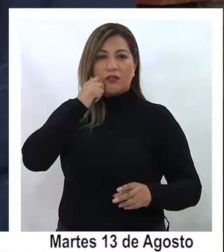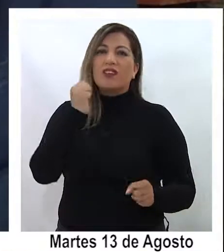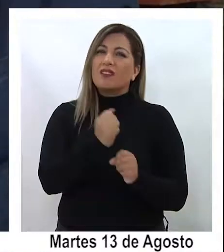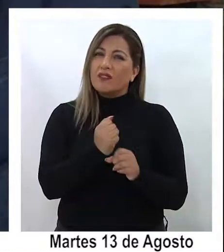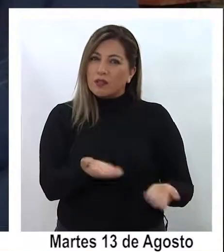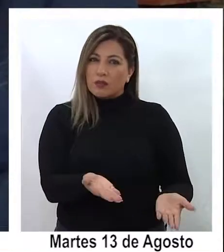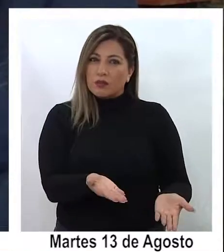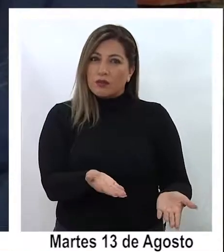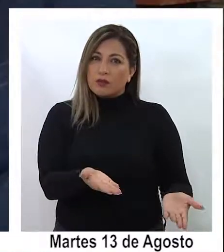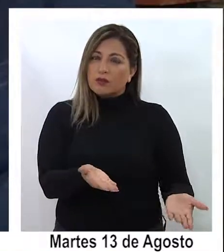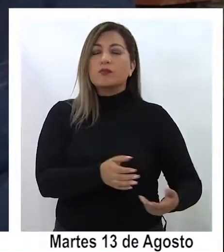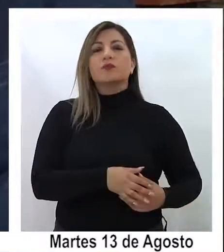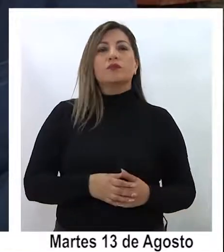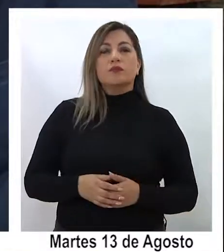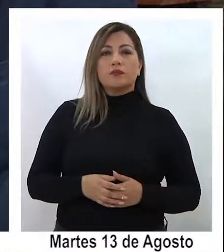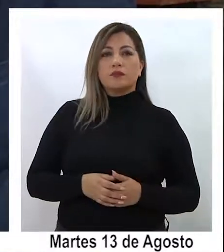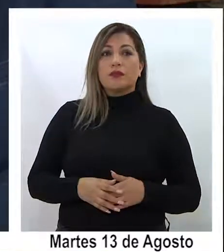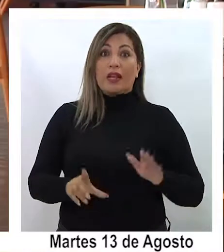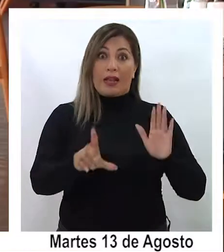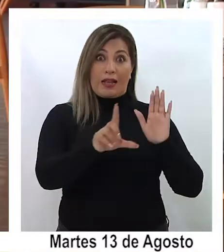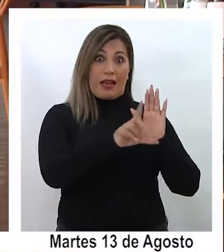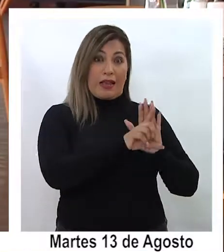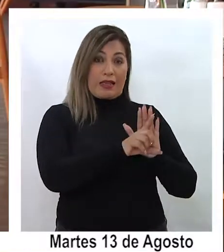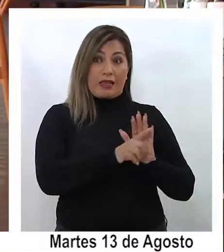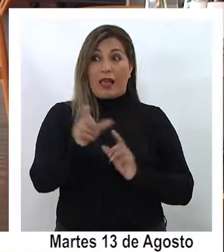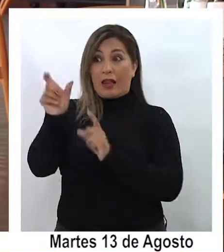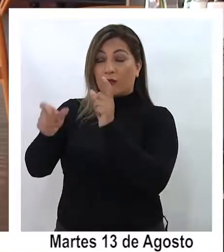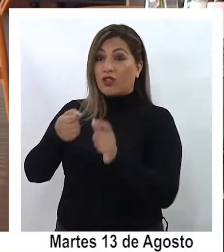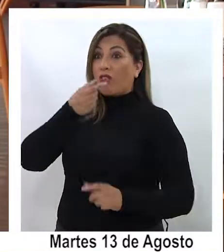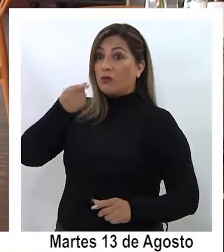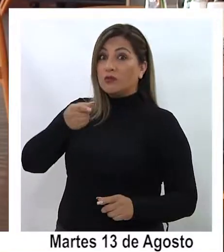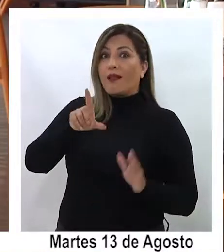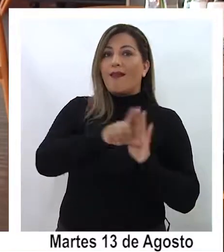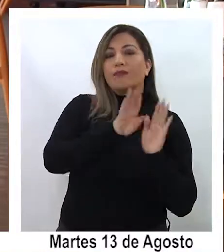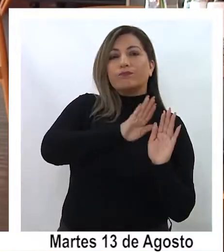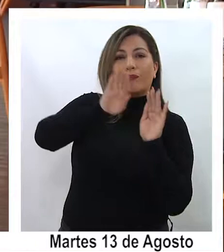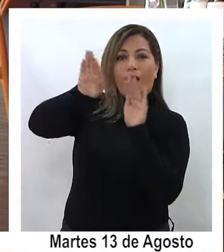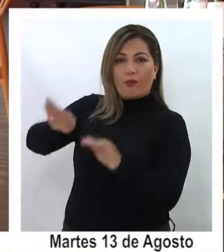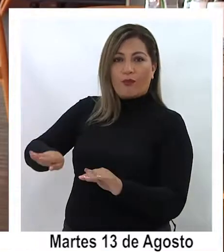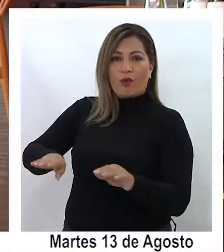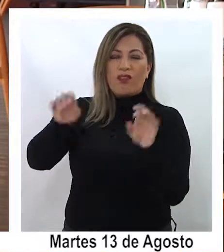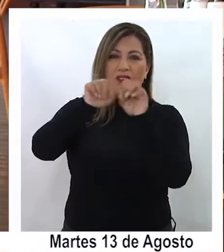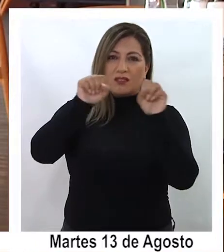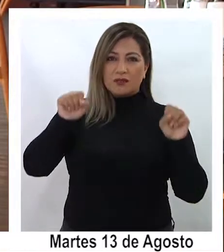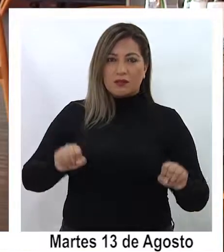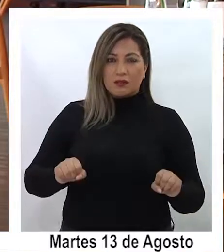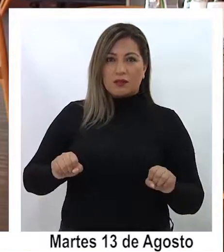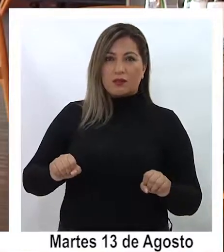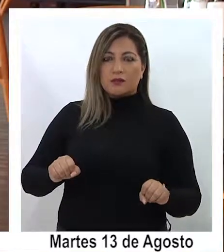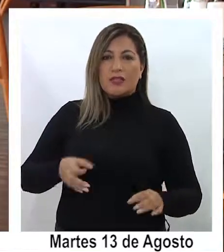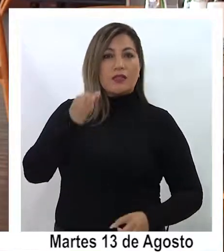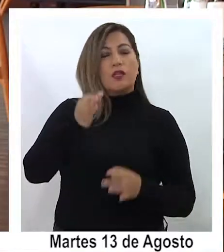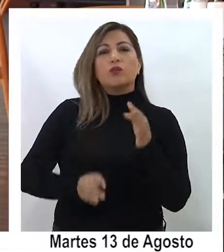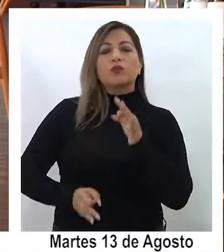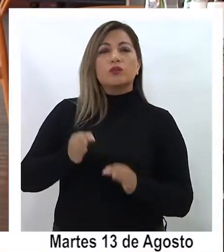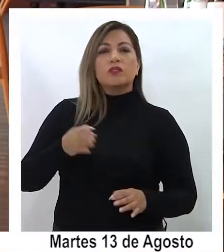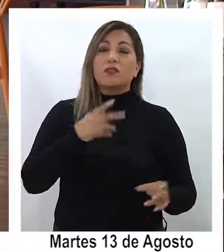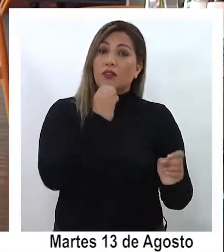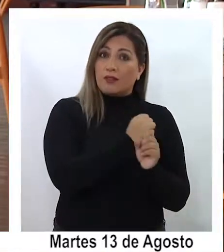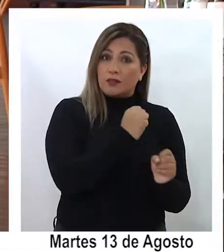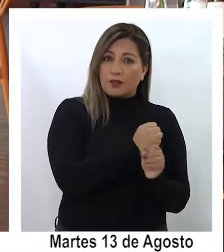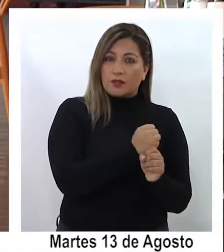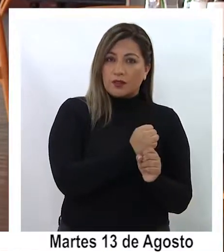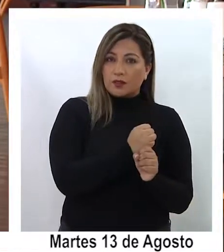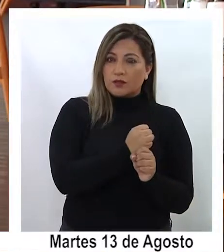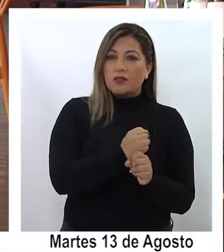al trabajo? Bueno la ley ampara a las personas que denuncian nuestro sistema procesal tanto laboral